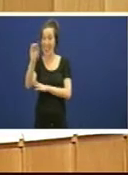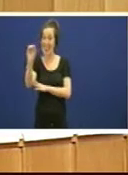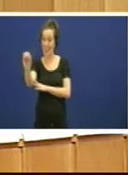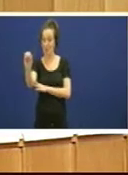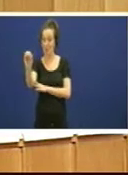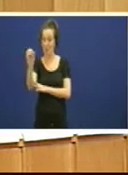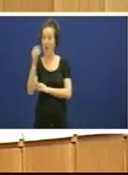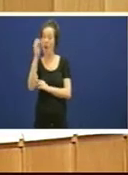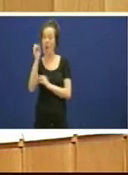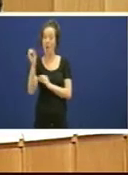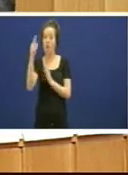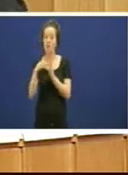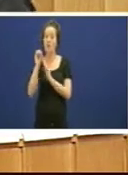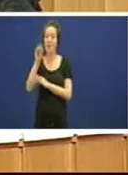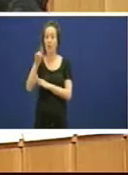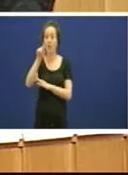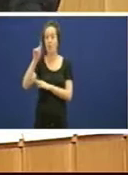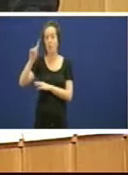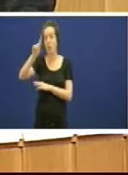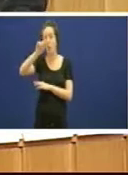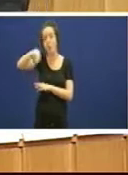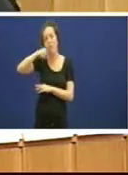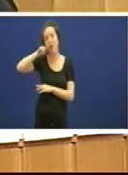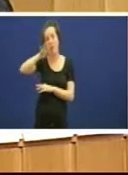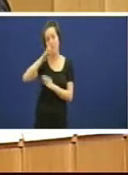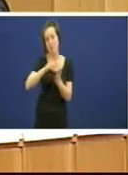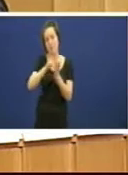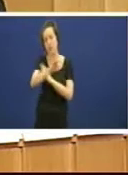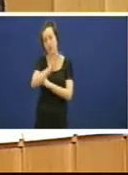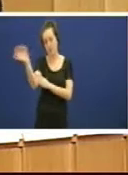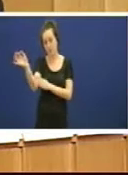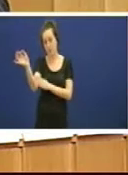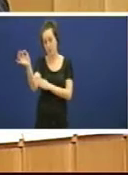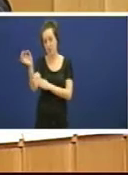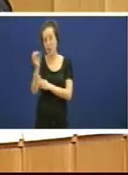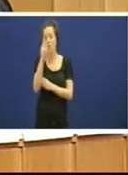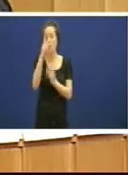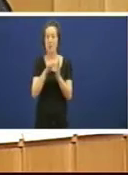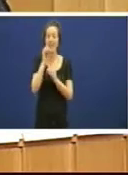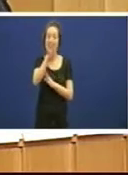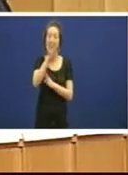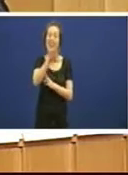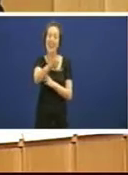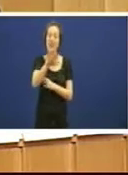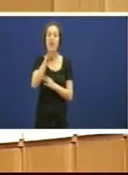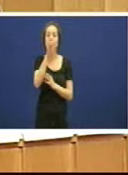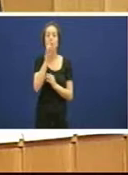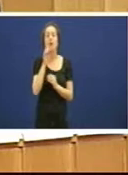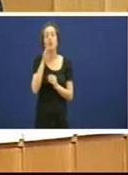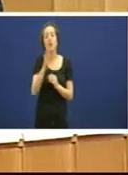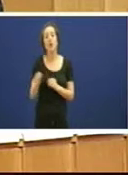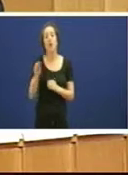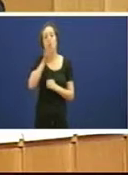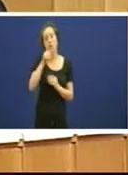1,4 millóns de euros no ano 2015 de acordo co plan de negocio 4 millóns de euros no ano 2016 habería